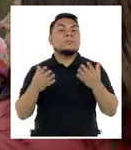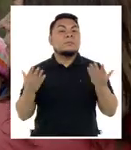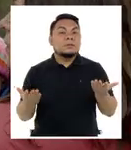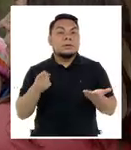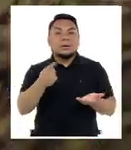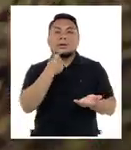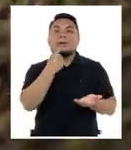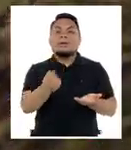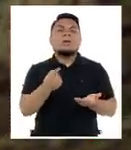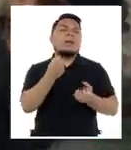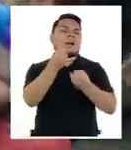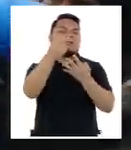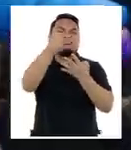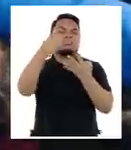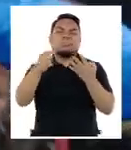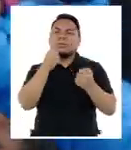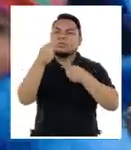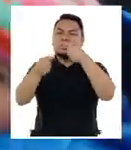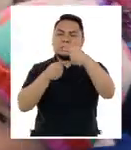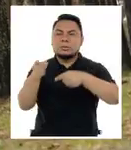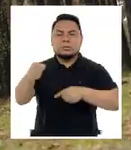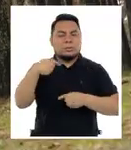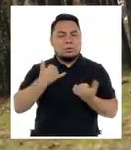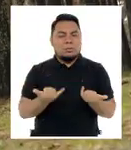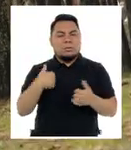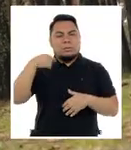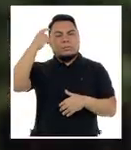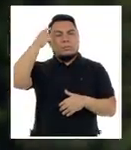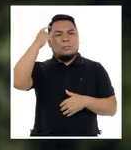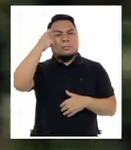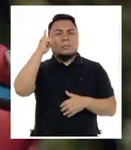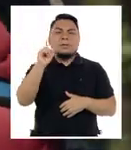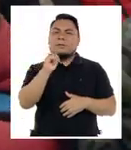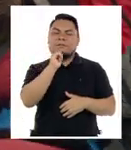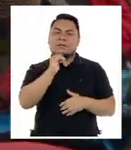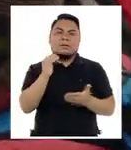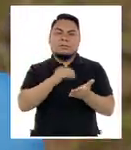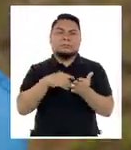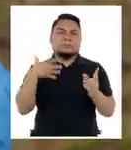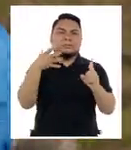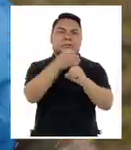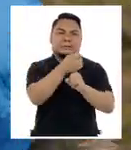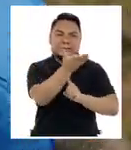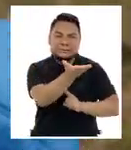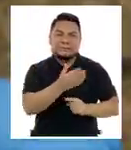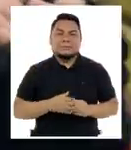y aunque te lleva algún tiempo asumirlo comienzas a pensar que no has llegado a lugar tan horrible